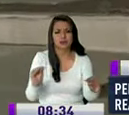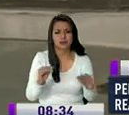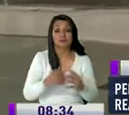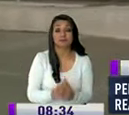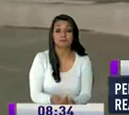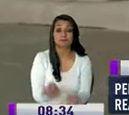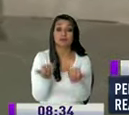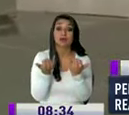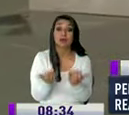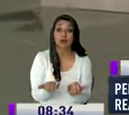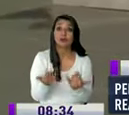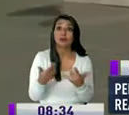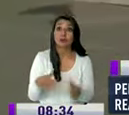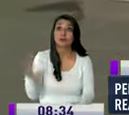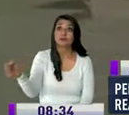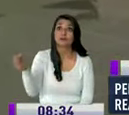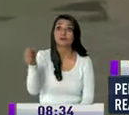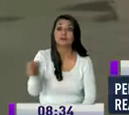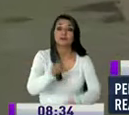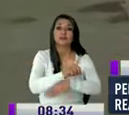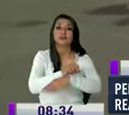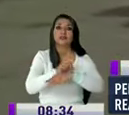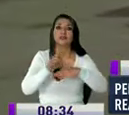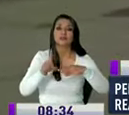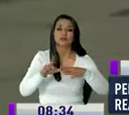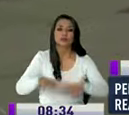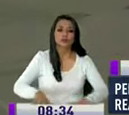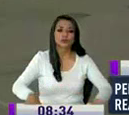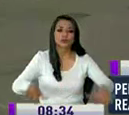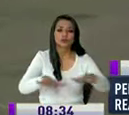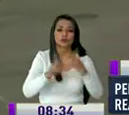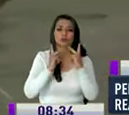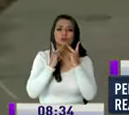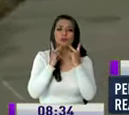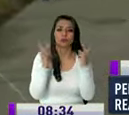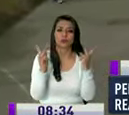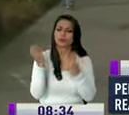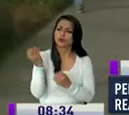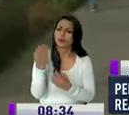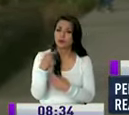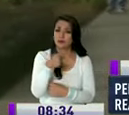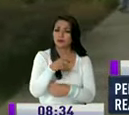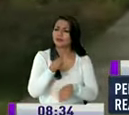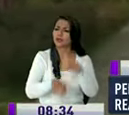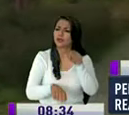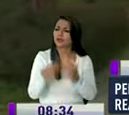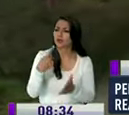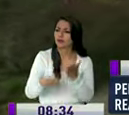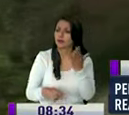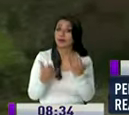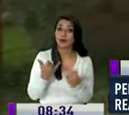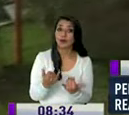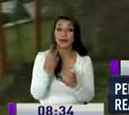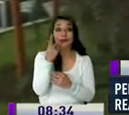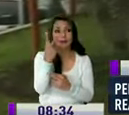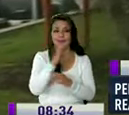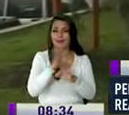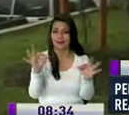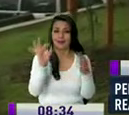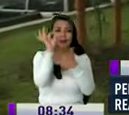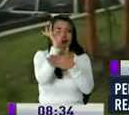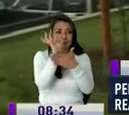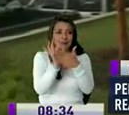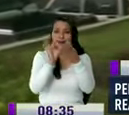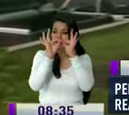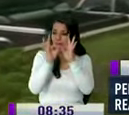se encuentra el director del espacio público muy buenos días coméntenos acerca de los daños que sufrieron ahorita ya no los podemos ver porque ya han sido